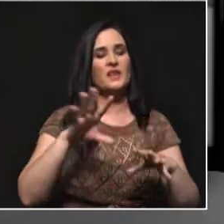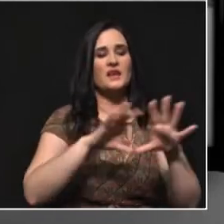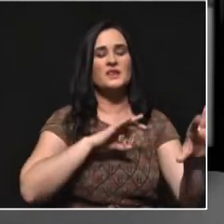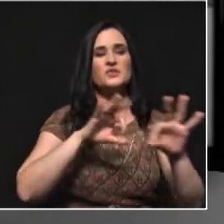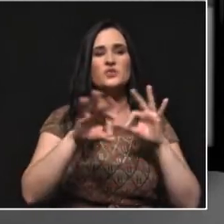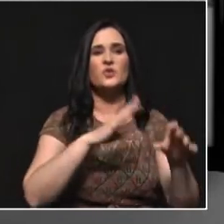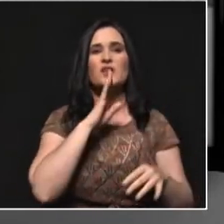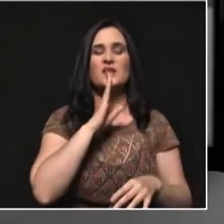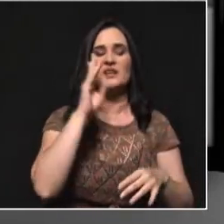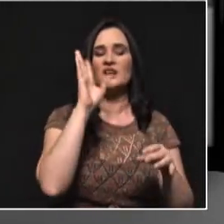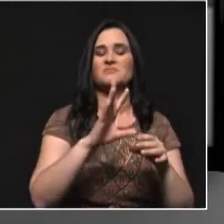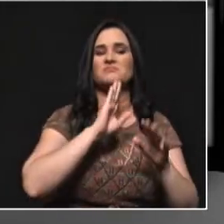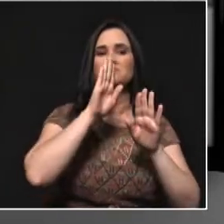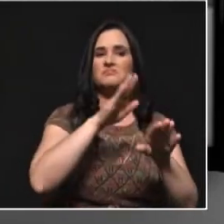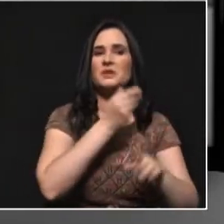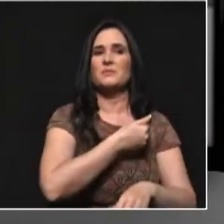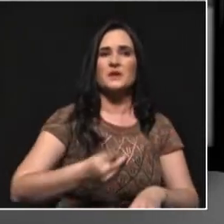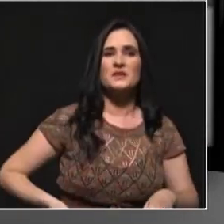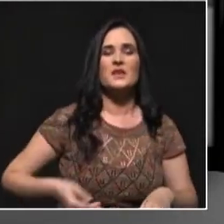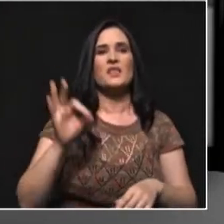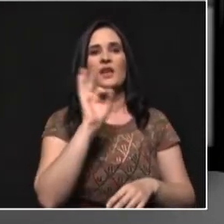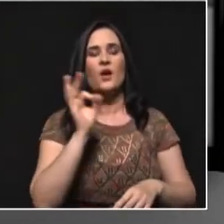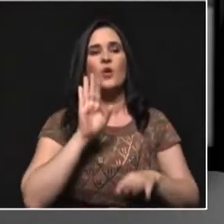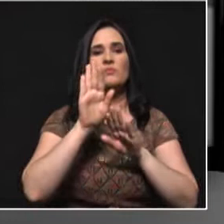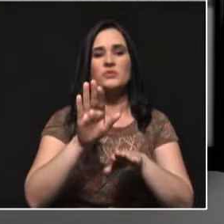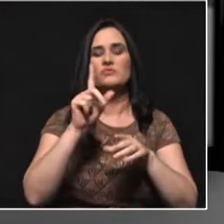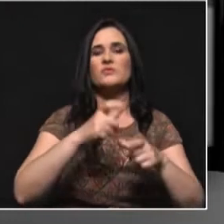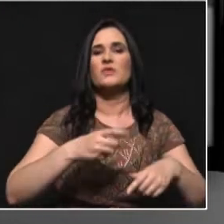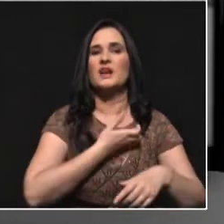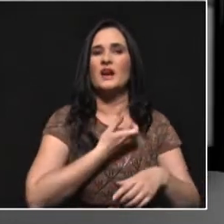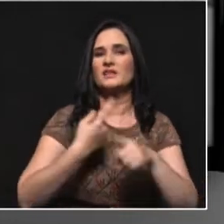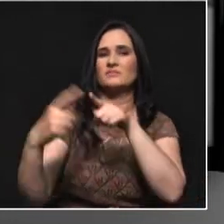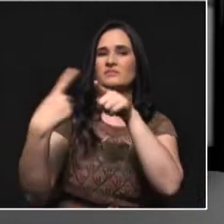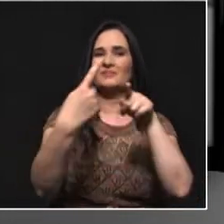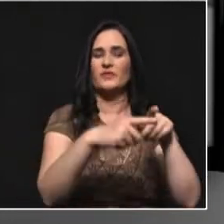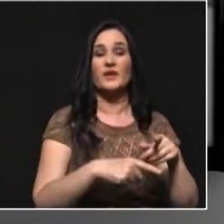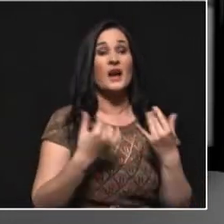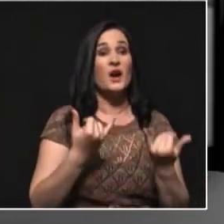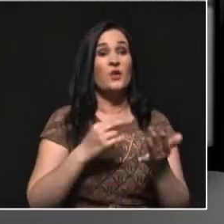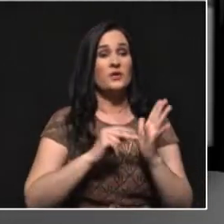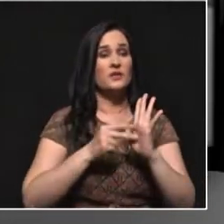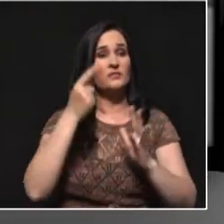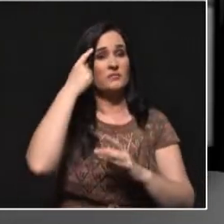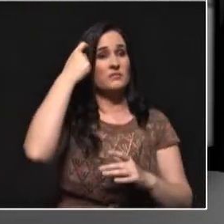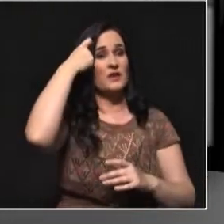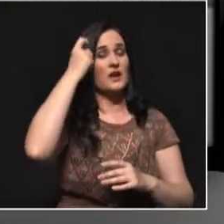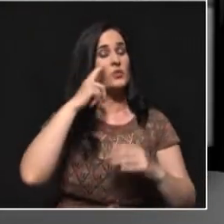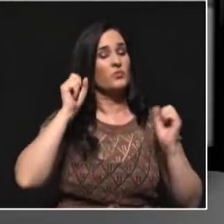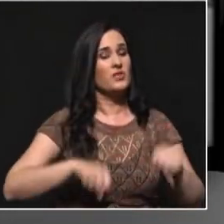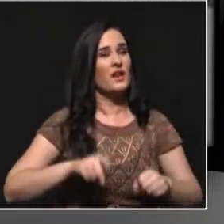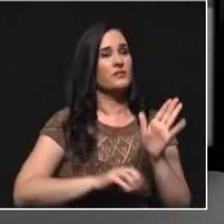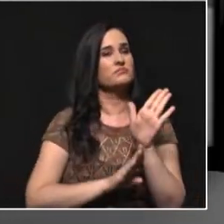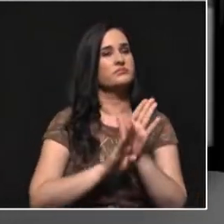la presidencia, en la gobernación, en la alcaldía, en las corporaciones públicas, este reto hay que buscar superarlo,